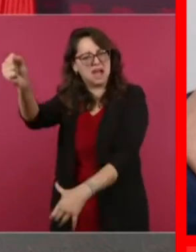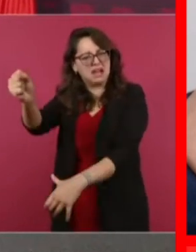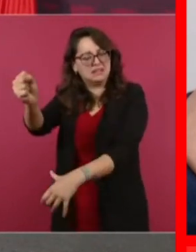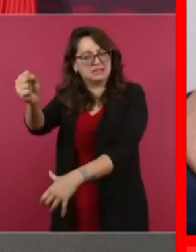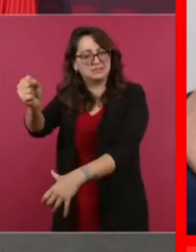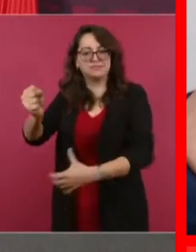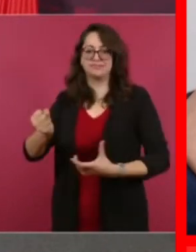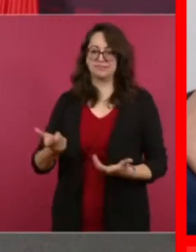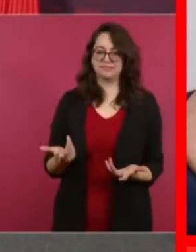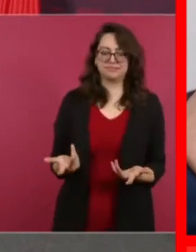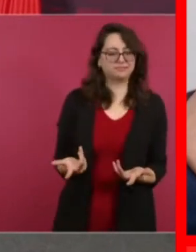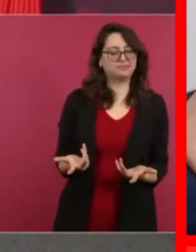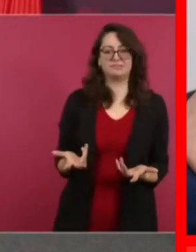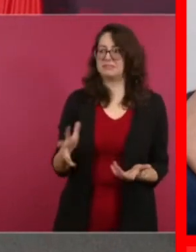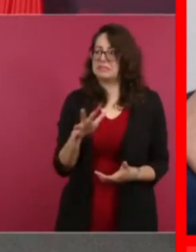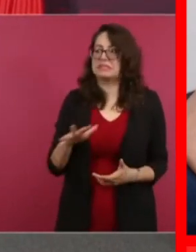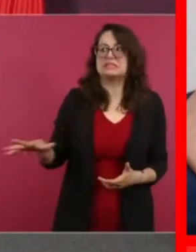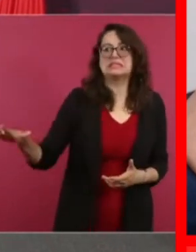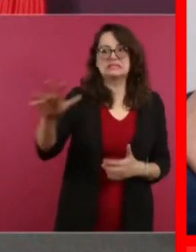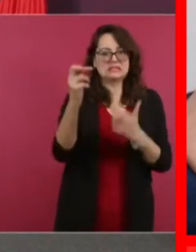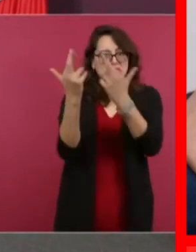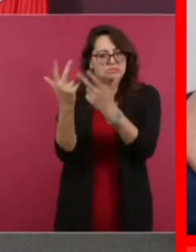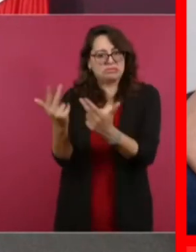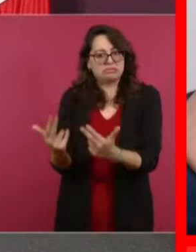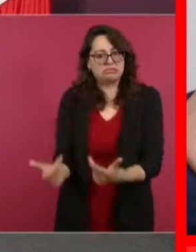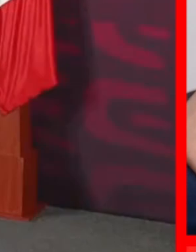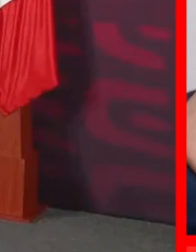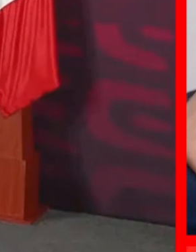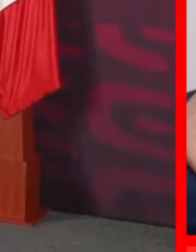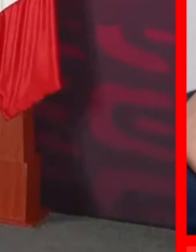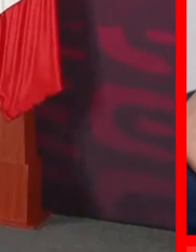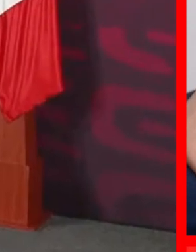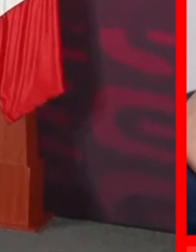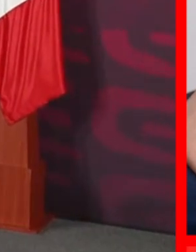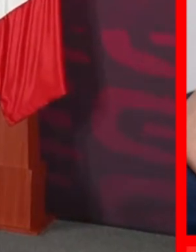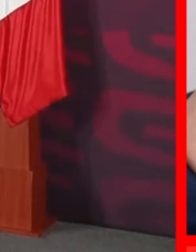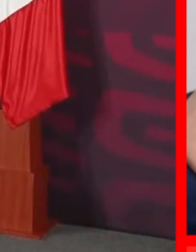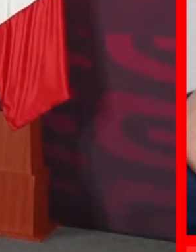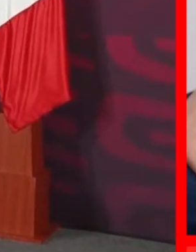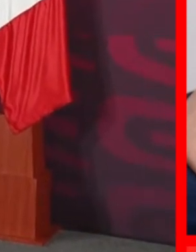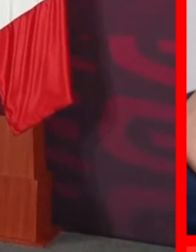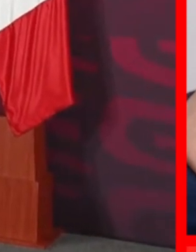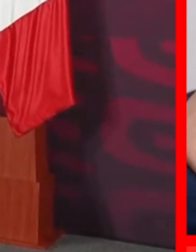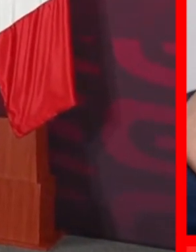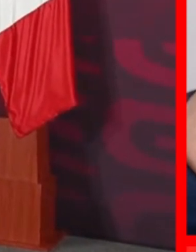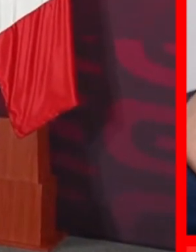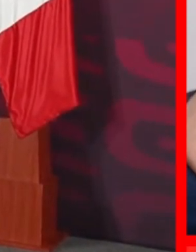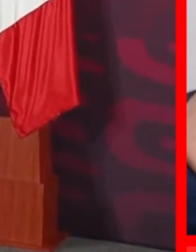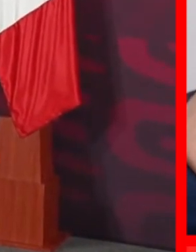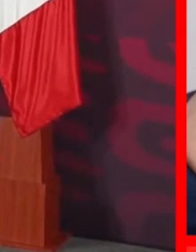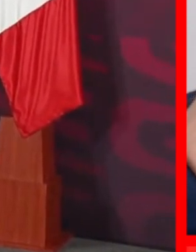Es una destrucción del medio ambiente. Lo que pasa es que los